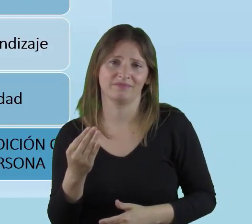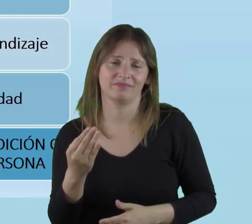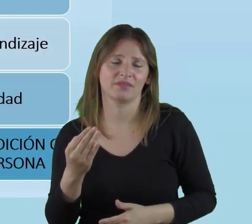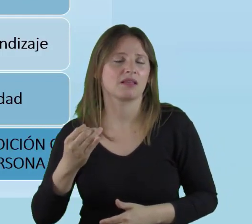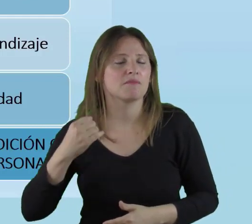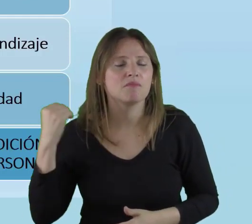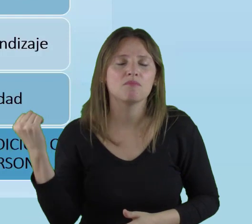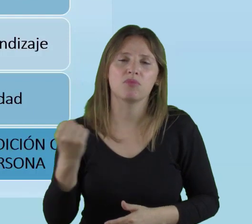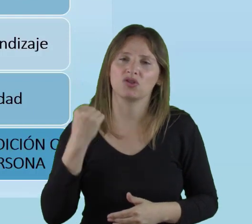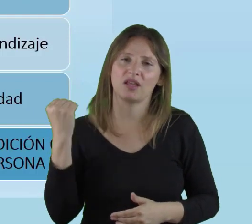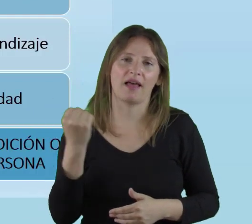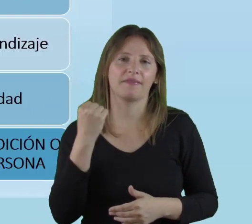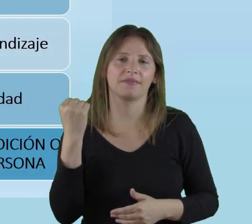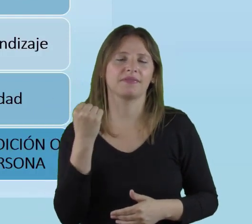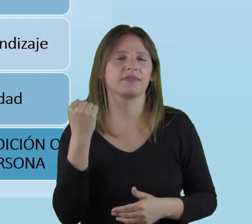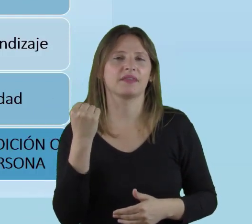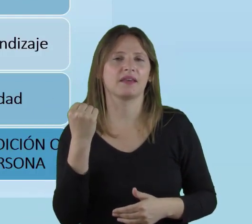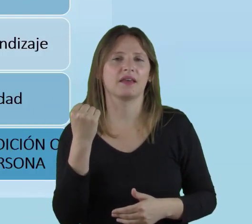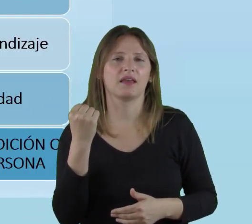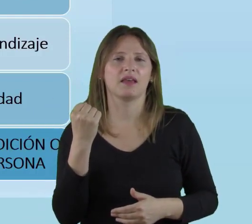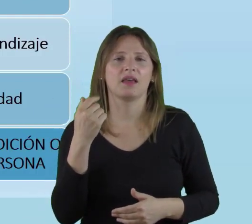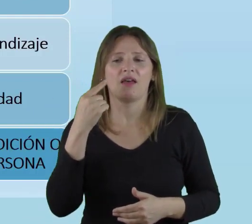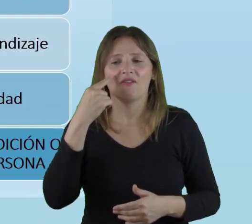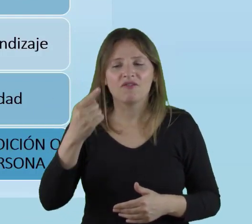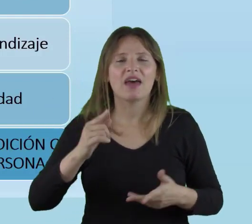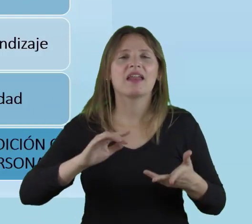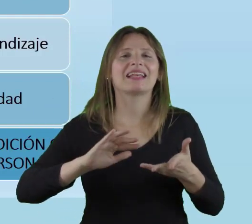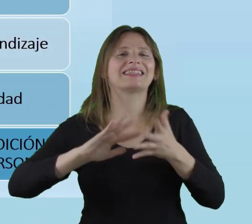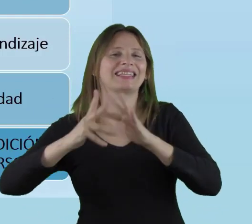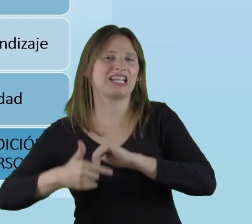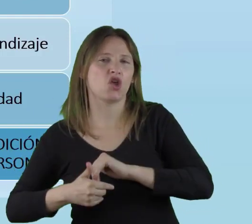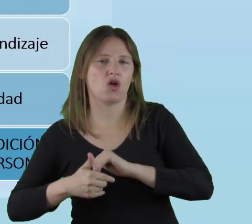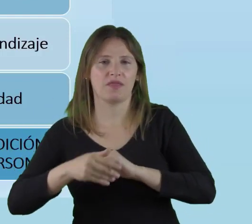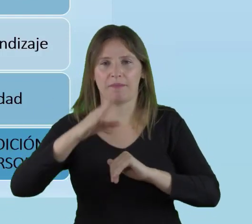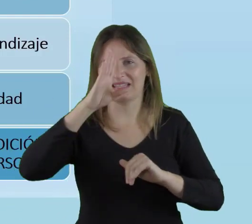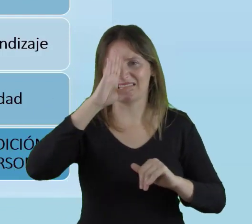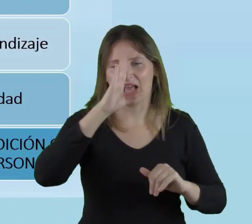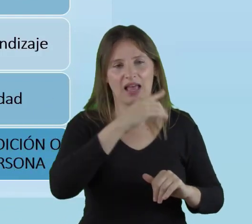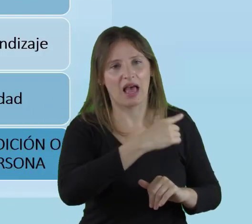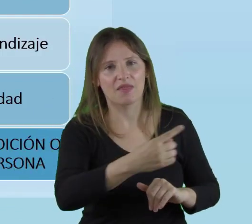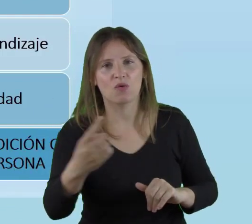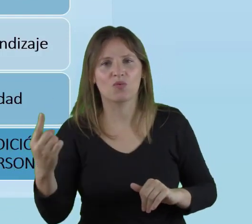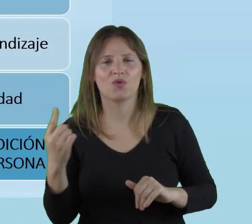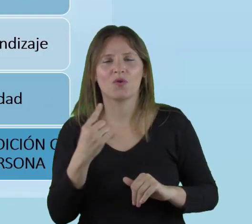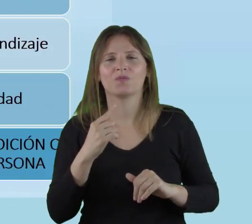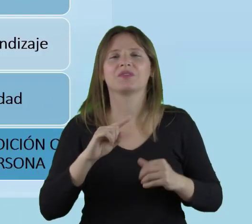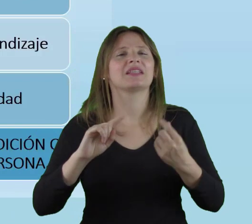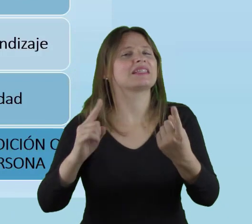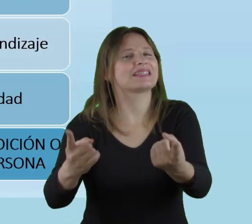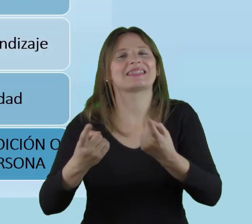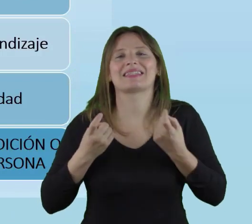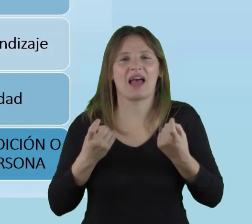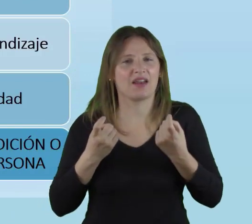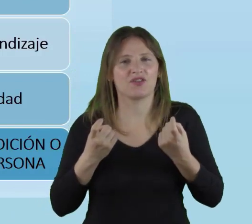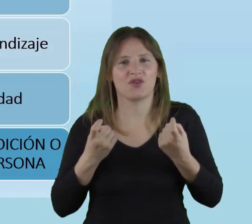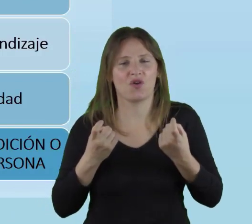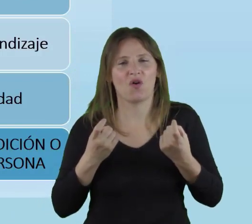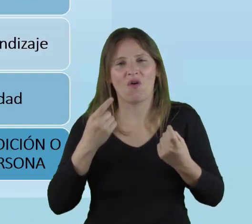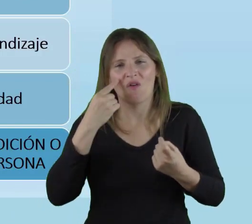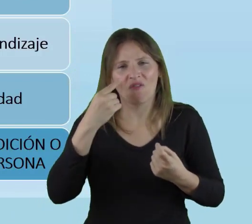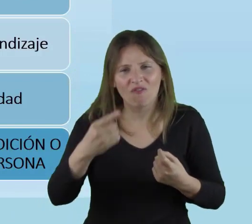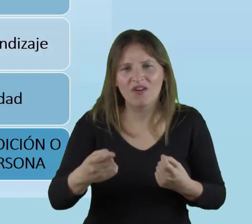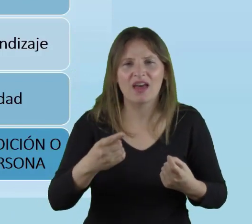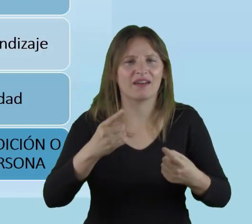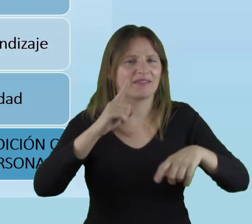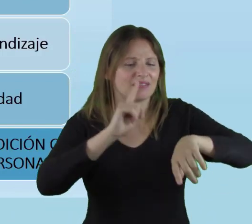Es importante considerar los estilos de aprendizaje. Es necesario tomar